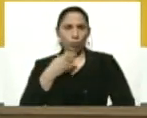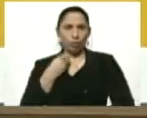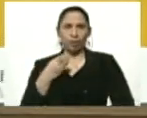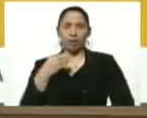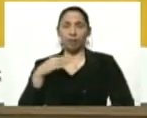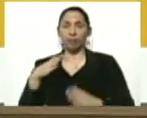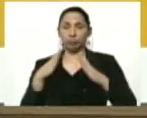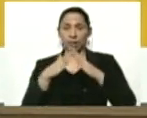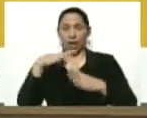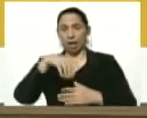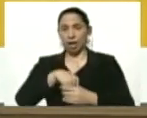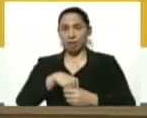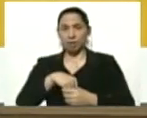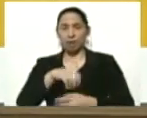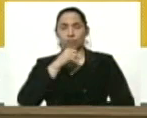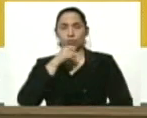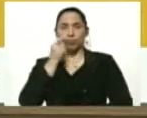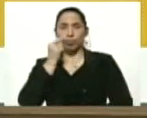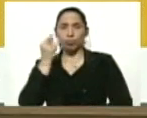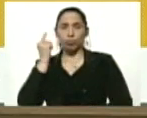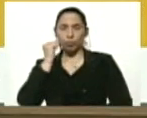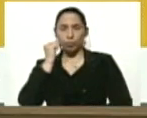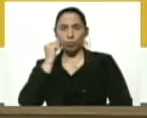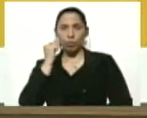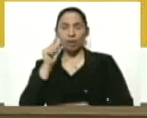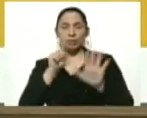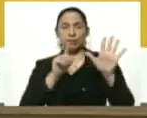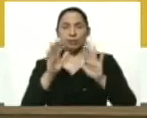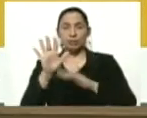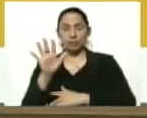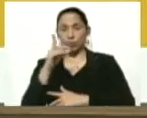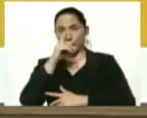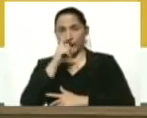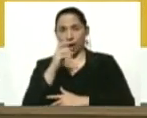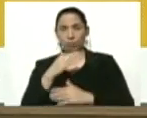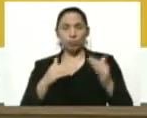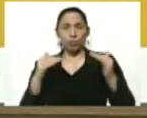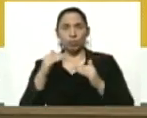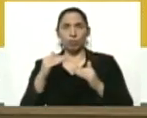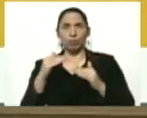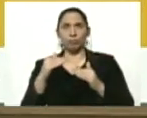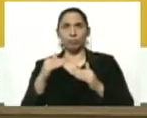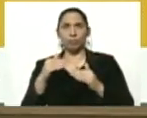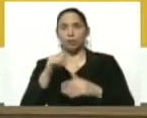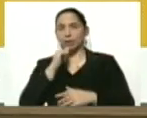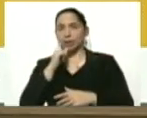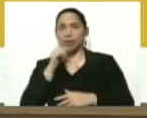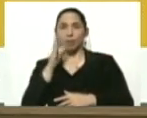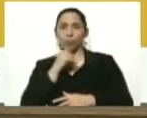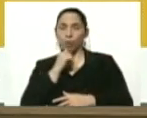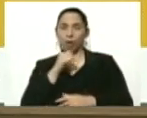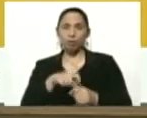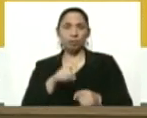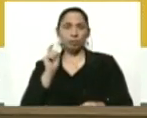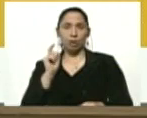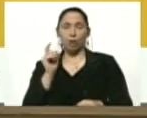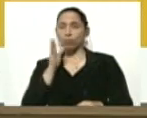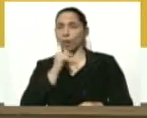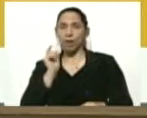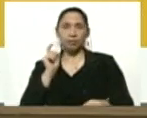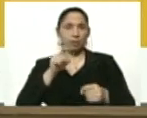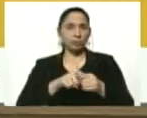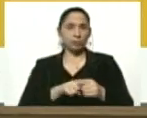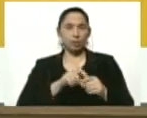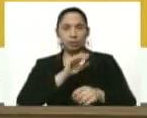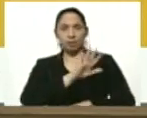casa los adultos mayores de 65 años en casa quienes no están excepcionados ni están incorporados en el 5